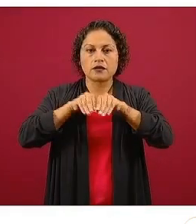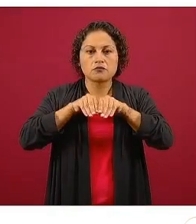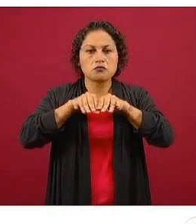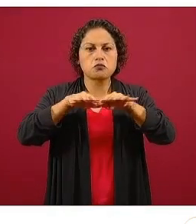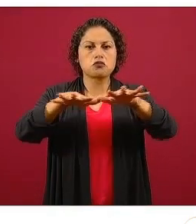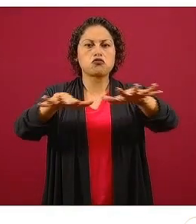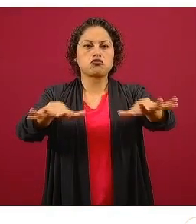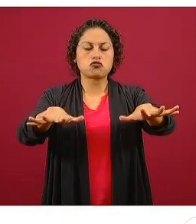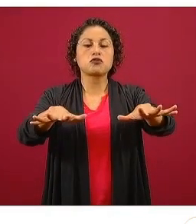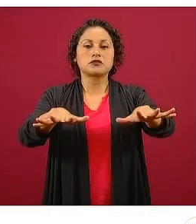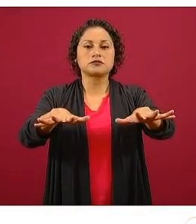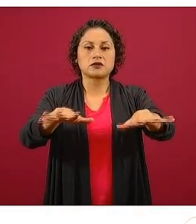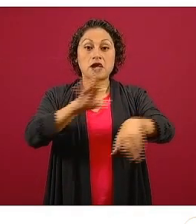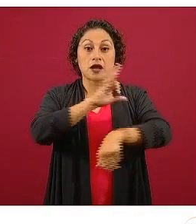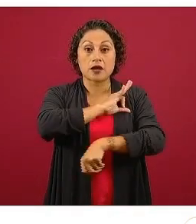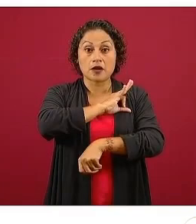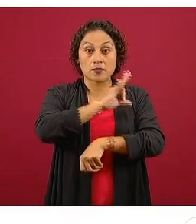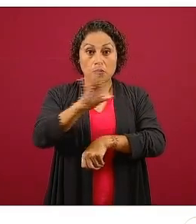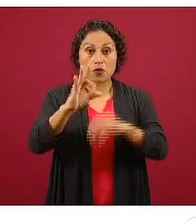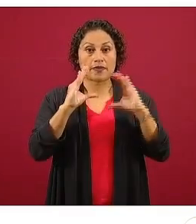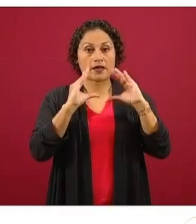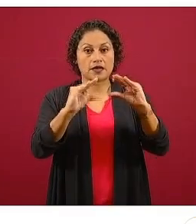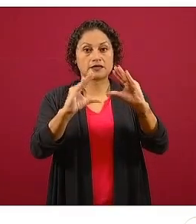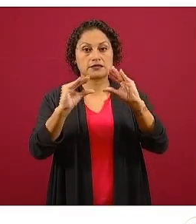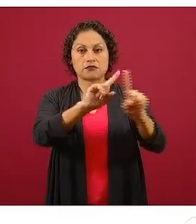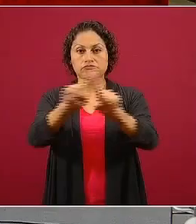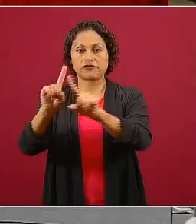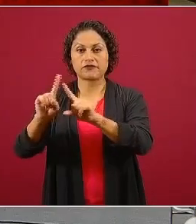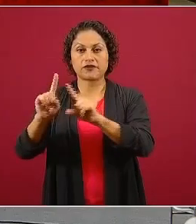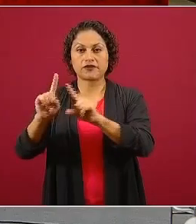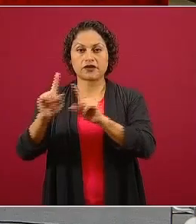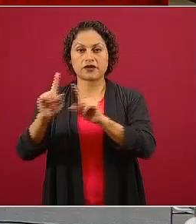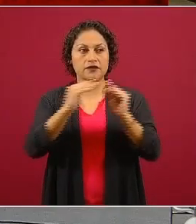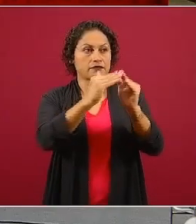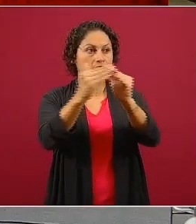virtualmente todos los hogares. Entonces, continuamos.